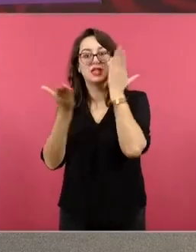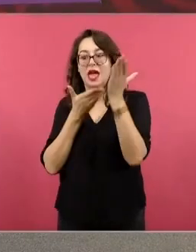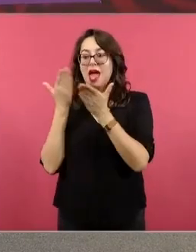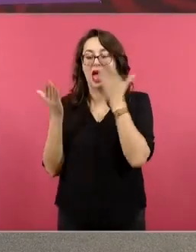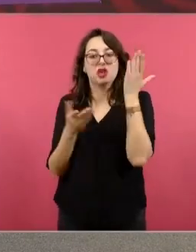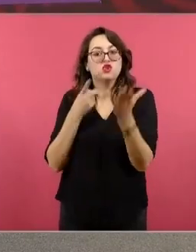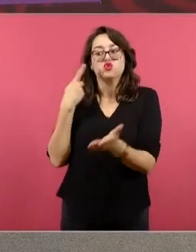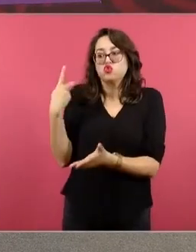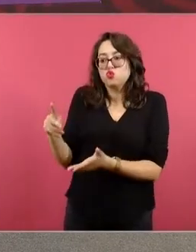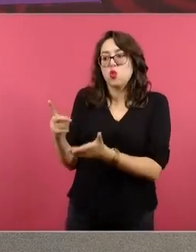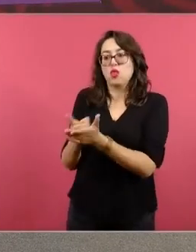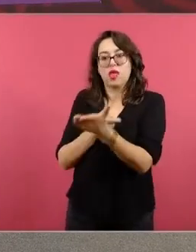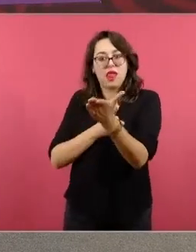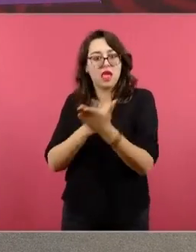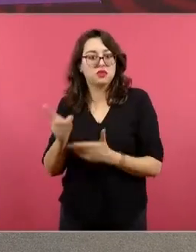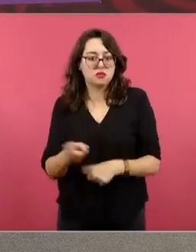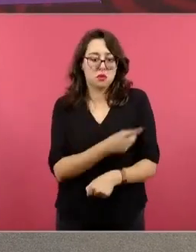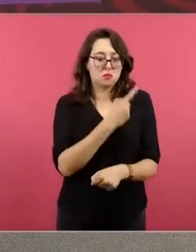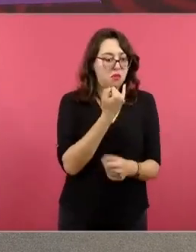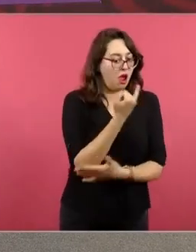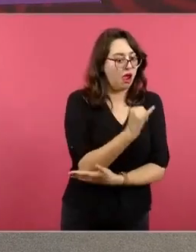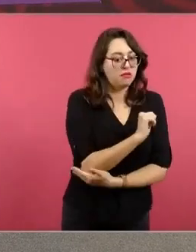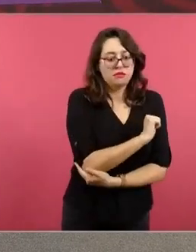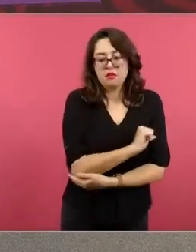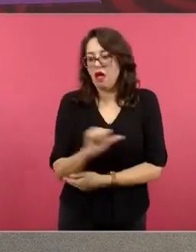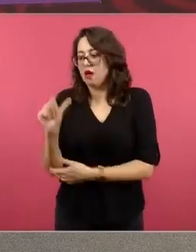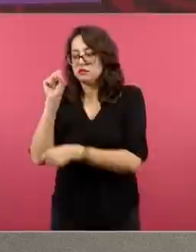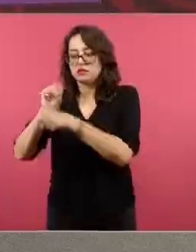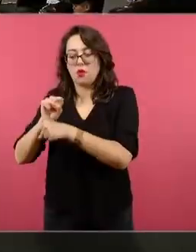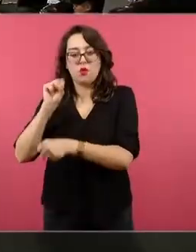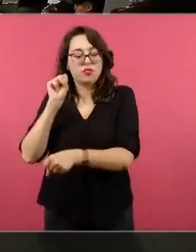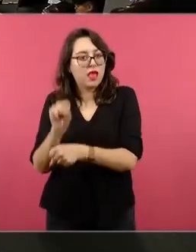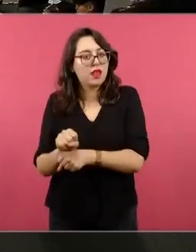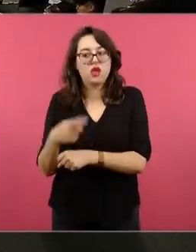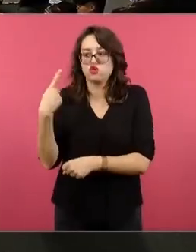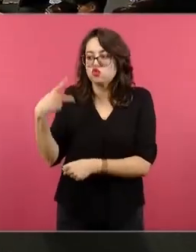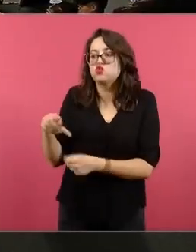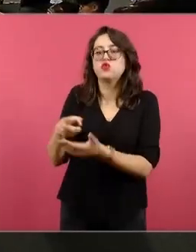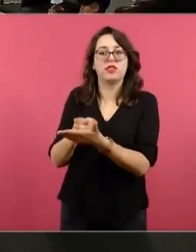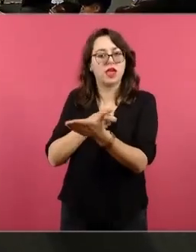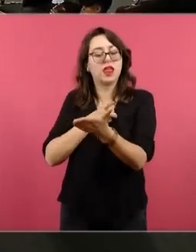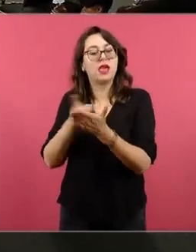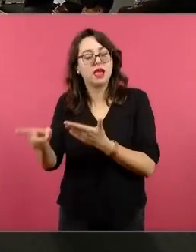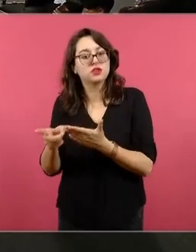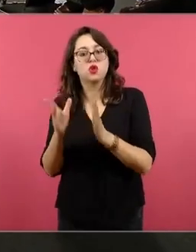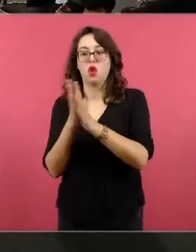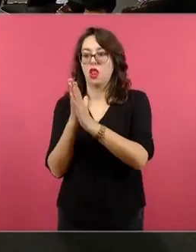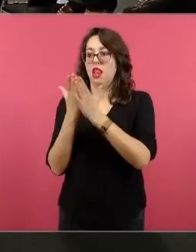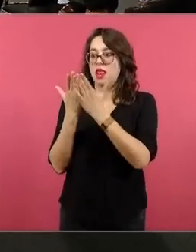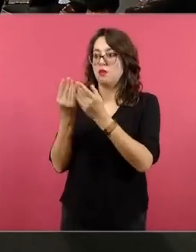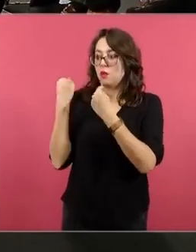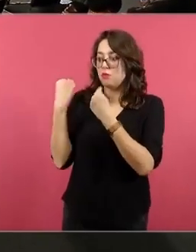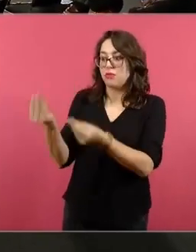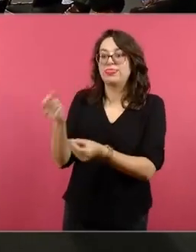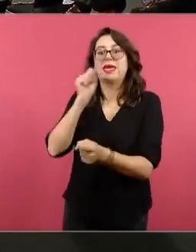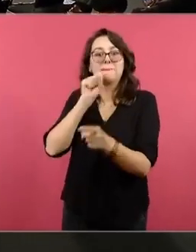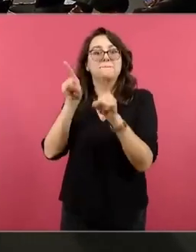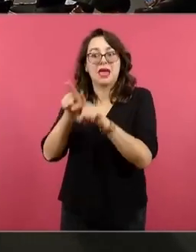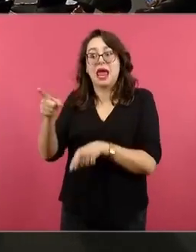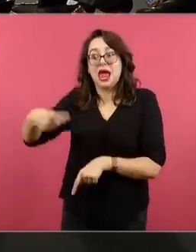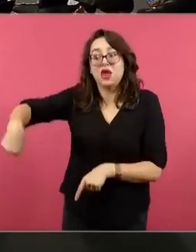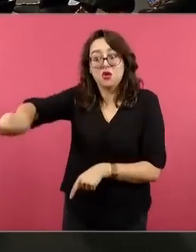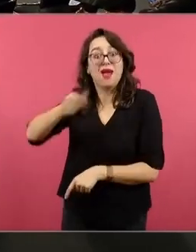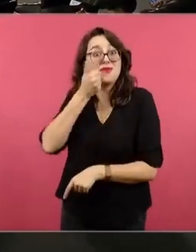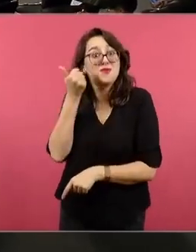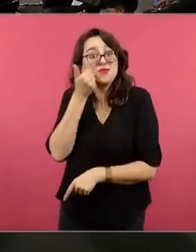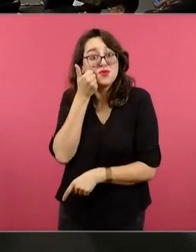de derecho y van a la escuela y tienen sus clases. Entonces, estos libros de textos maravillosos fueron pensados también para estos